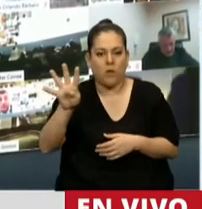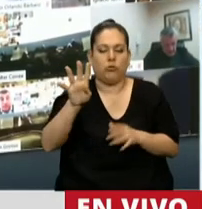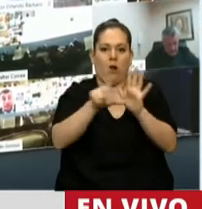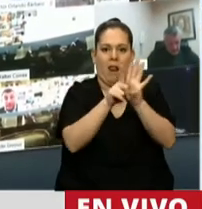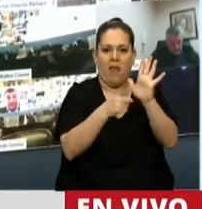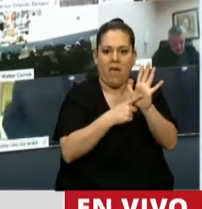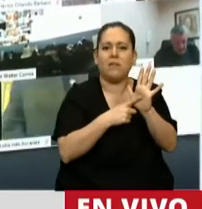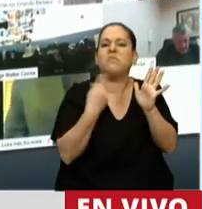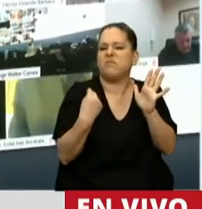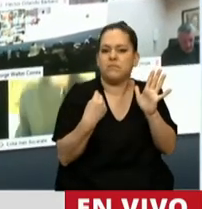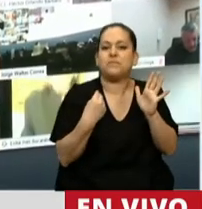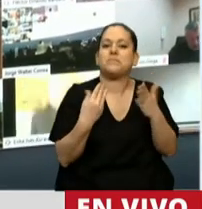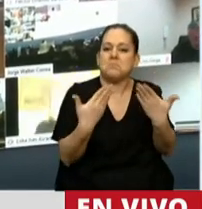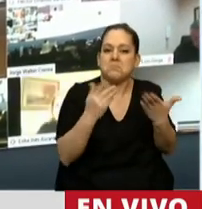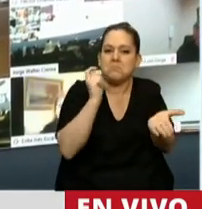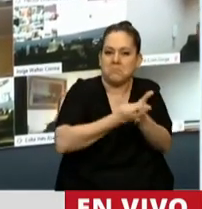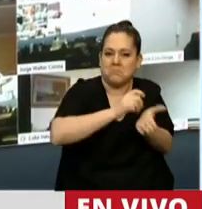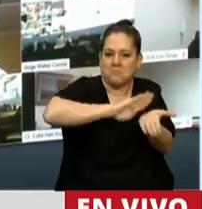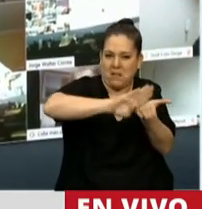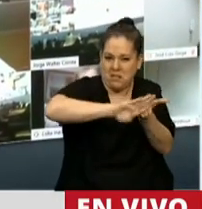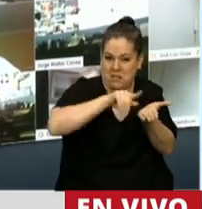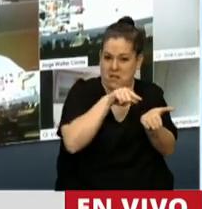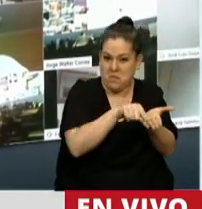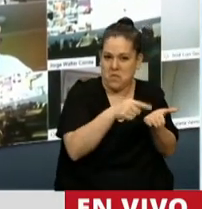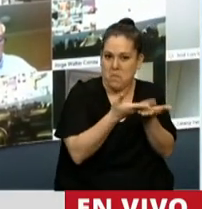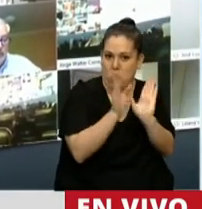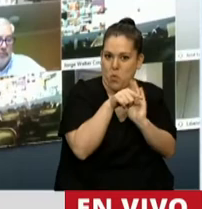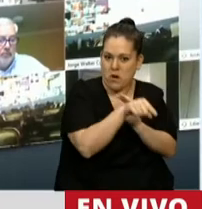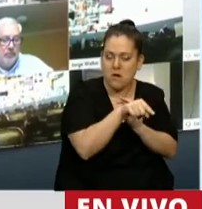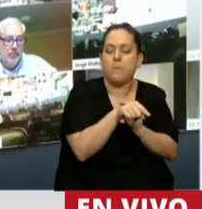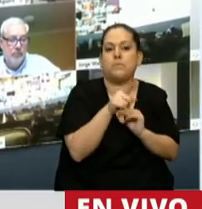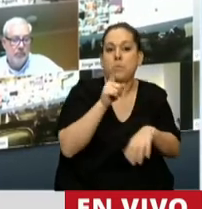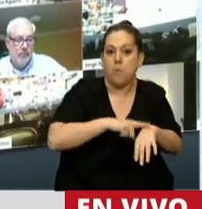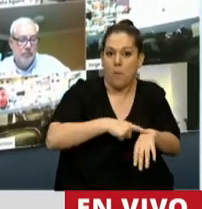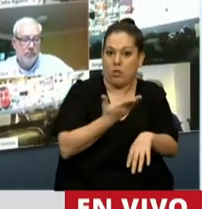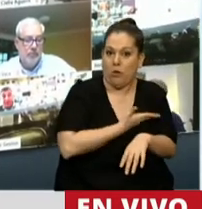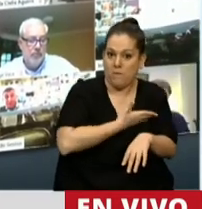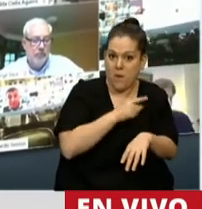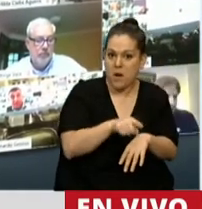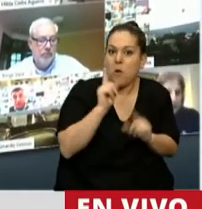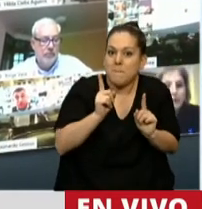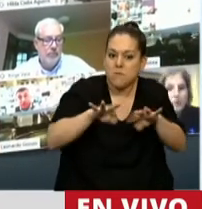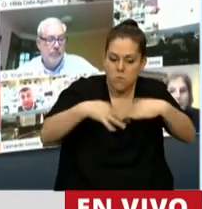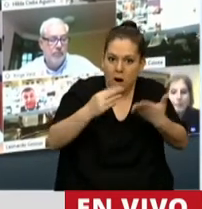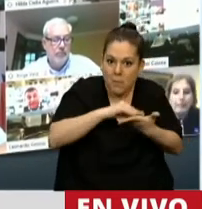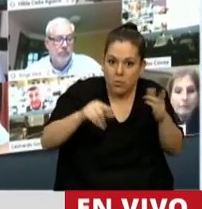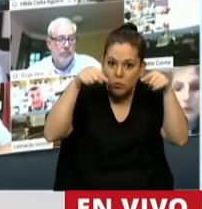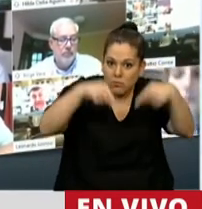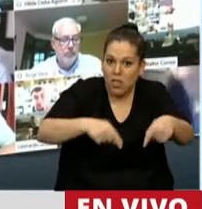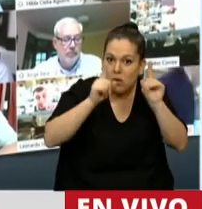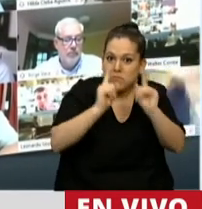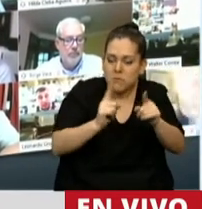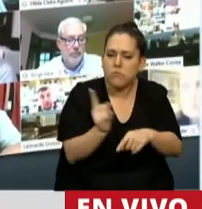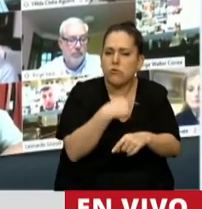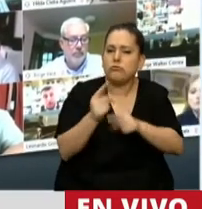sostenibilidad de la deuda pública en definitiva. Y en aquel momento, en este recinto, nosotros hablábamos